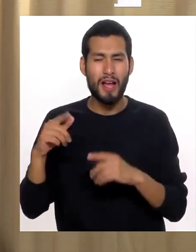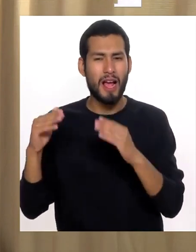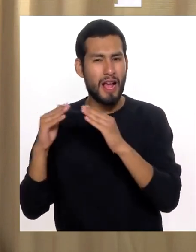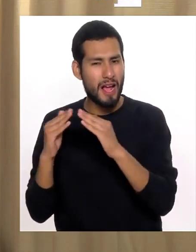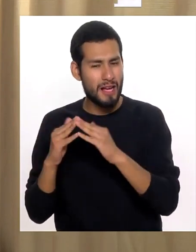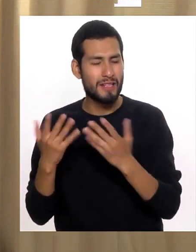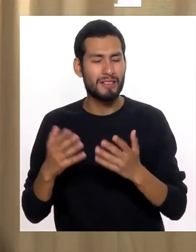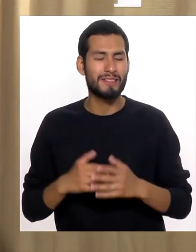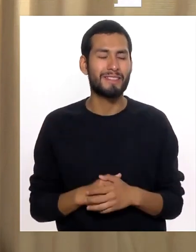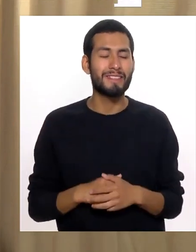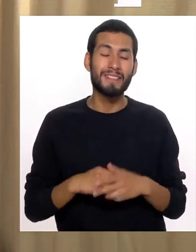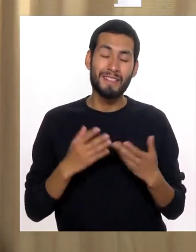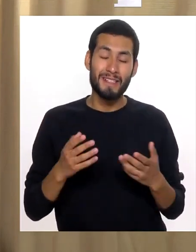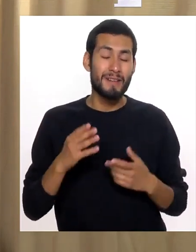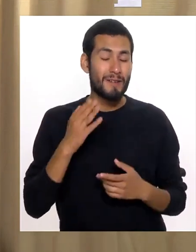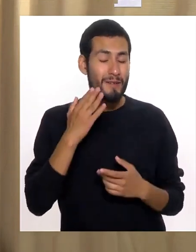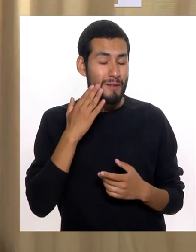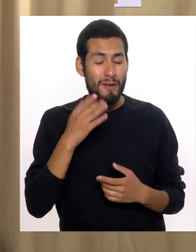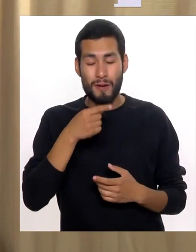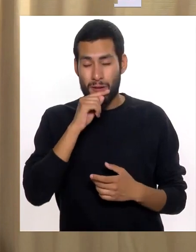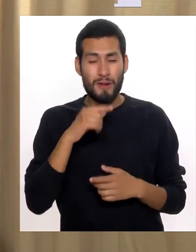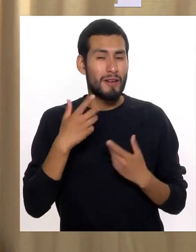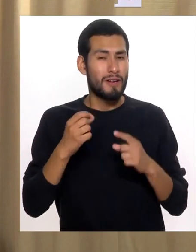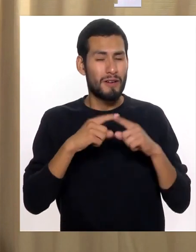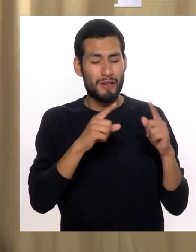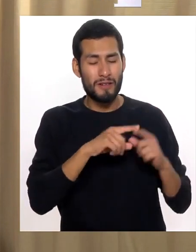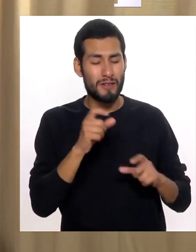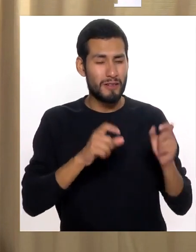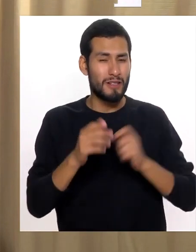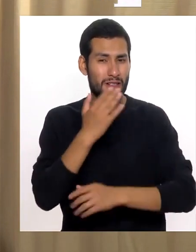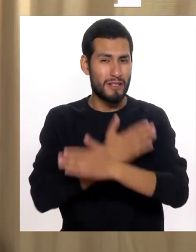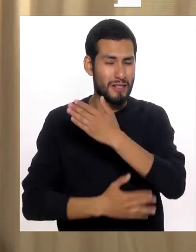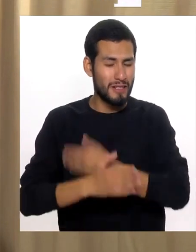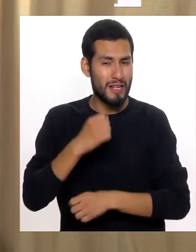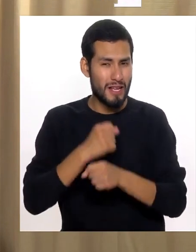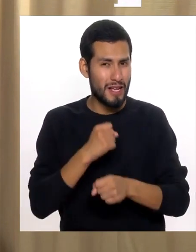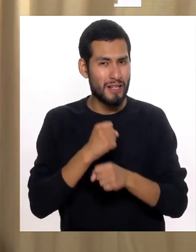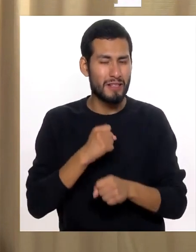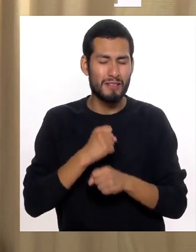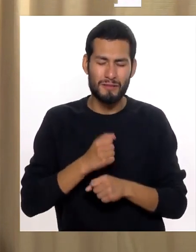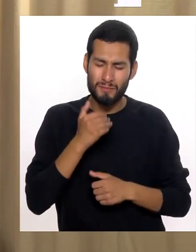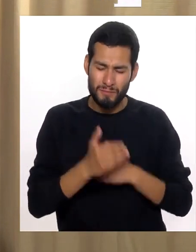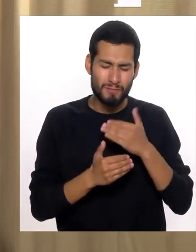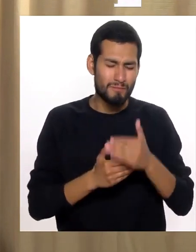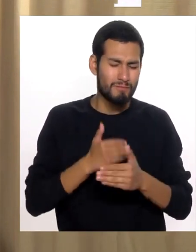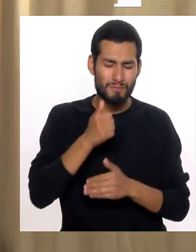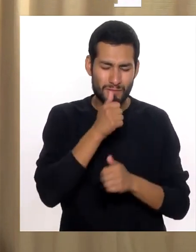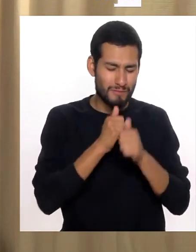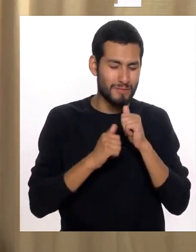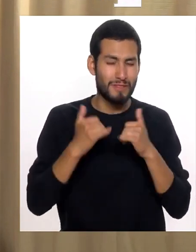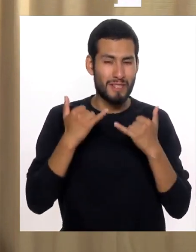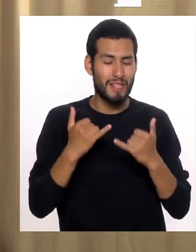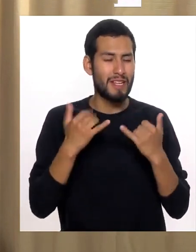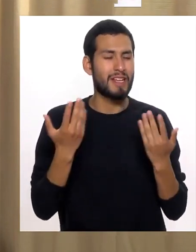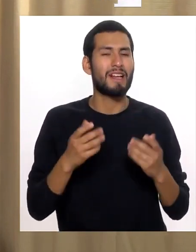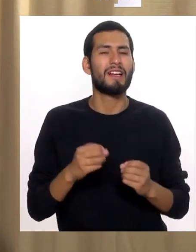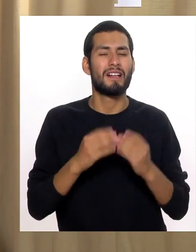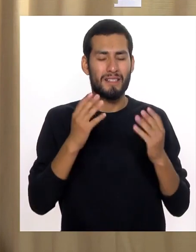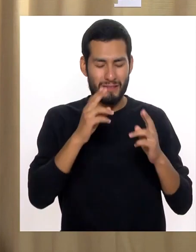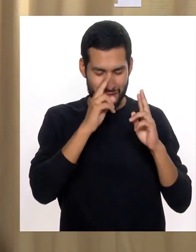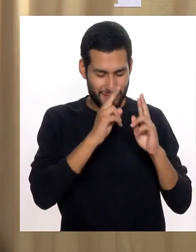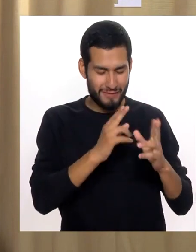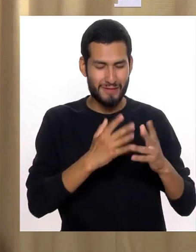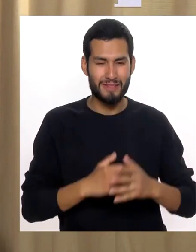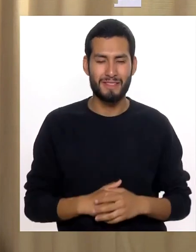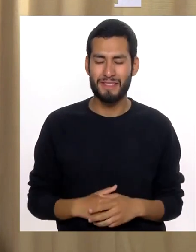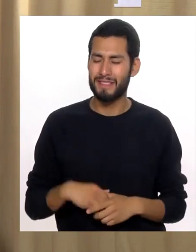trabajando, otras están en casa Y también muchas mujeres trabajadoras con discapacidad Que enfrentan el día a día Y en este día